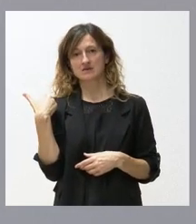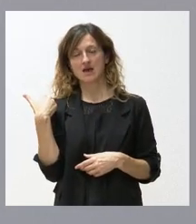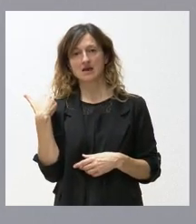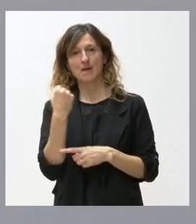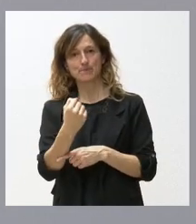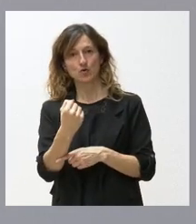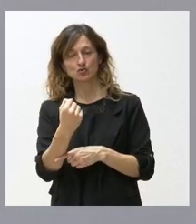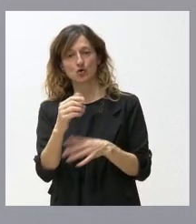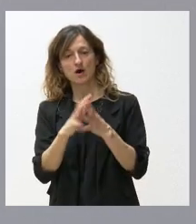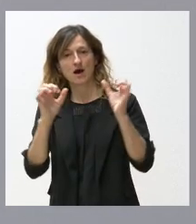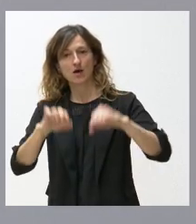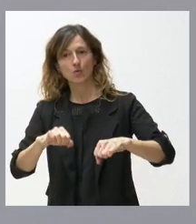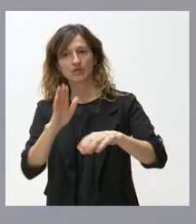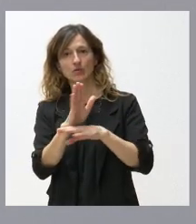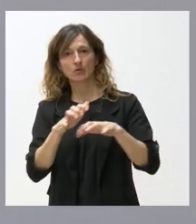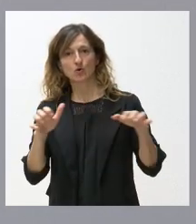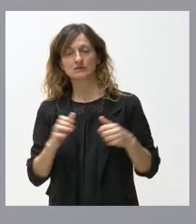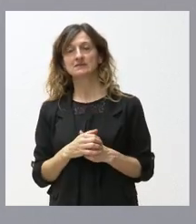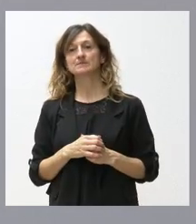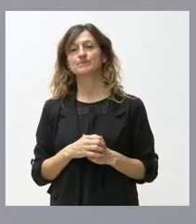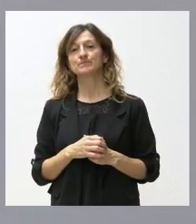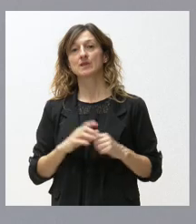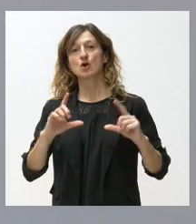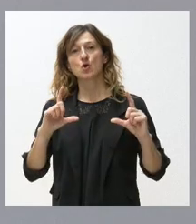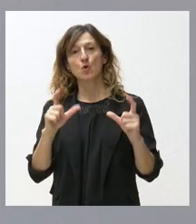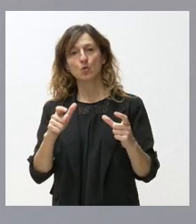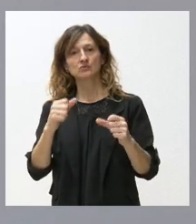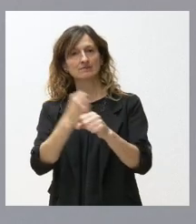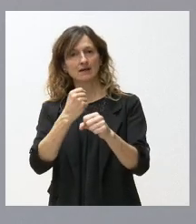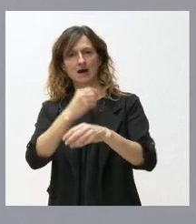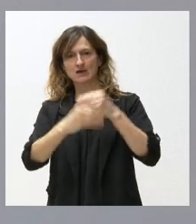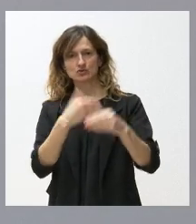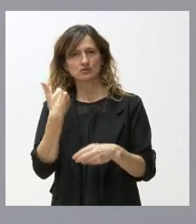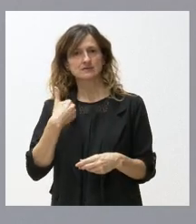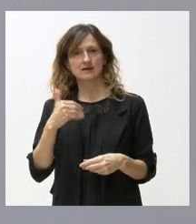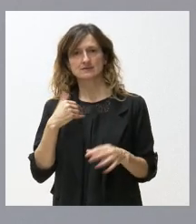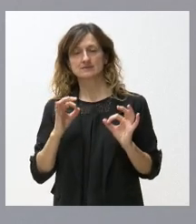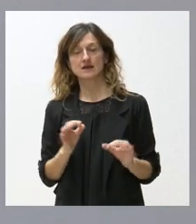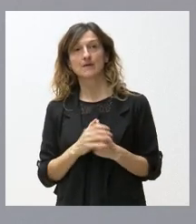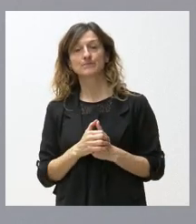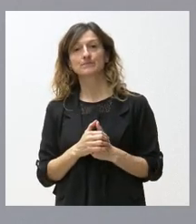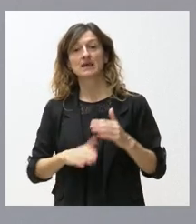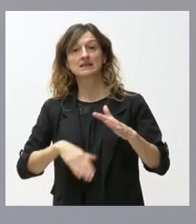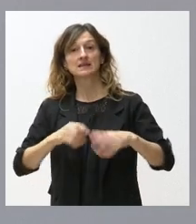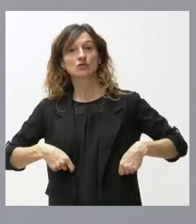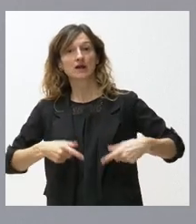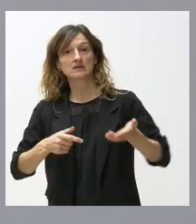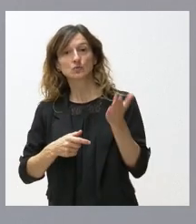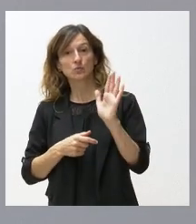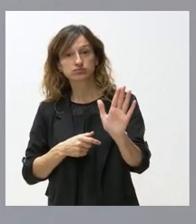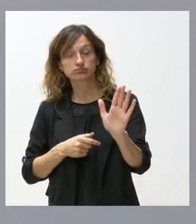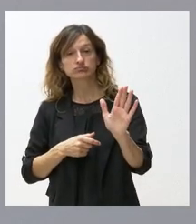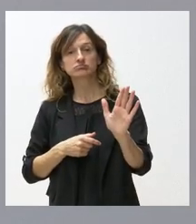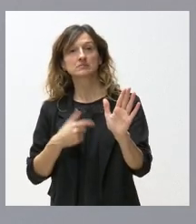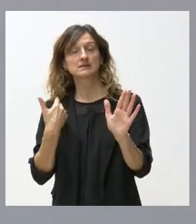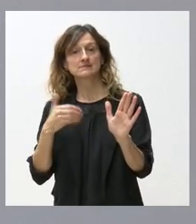través del acuerdo parlamentario. La Junta creo que ha hecho su trabajo. Su trabajo era proponer un techo de gastos, su trabajo era poner encima de la